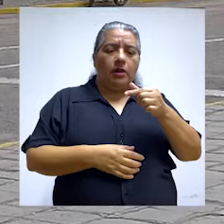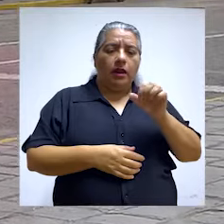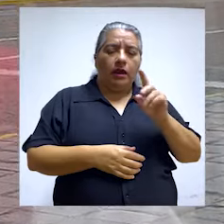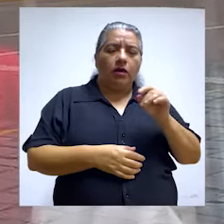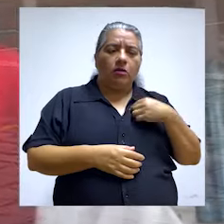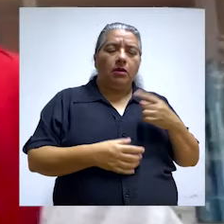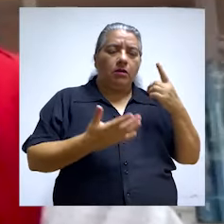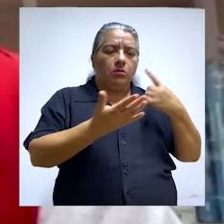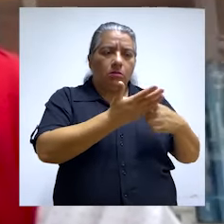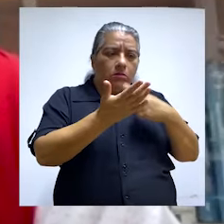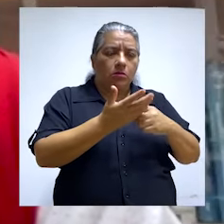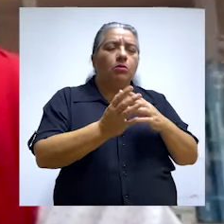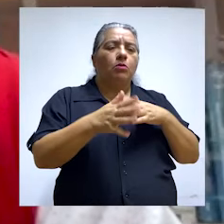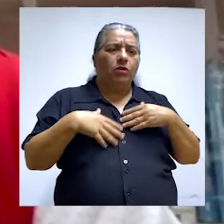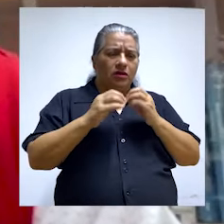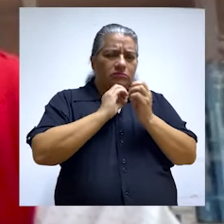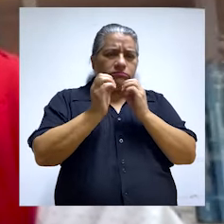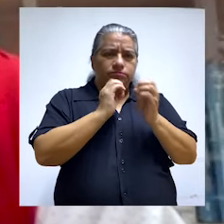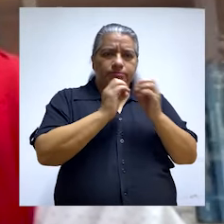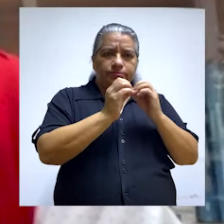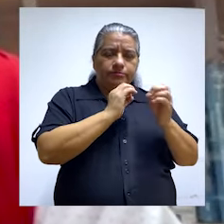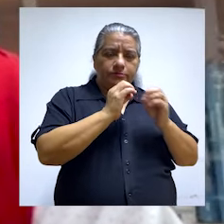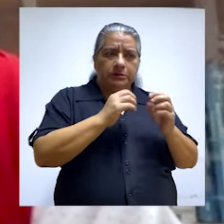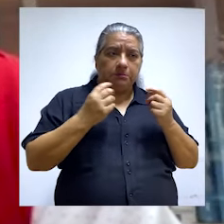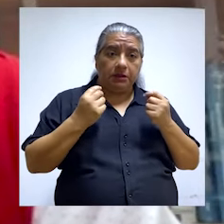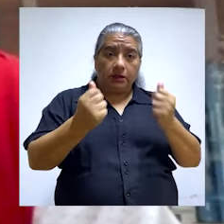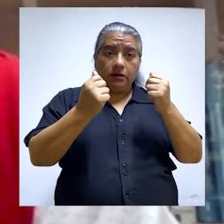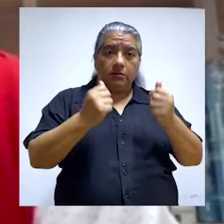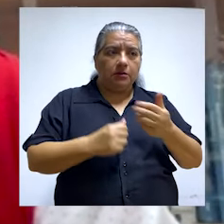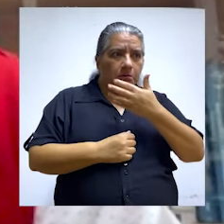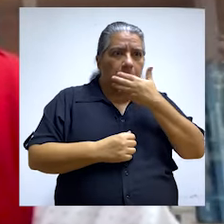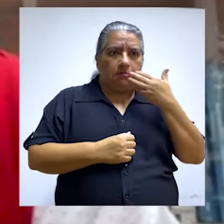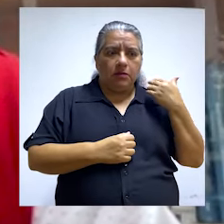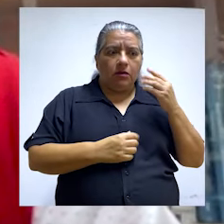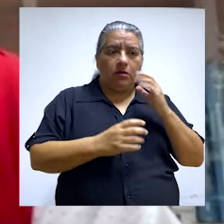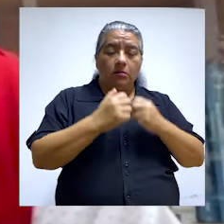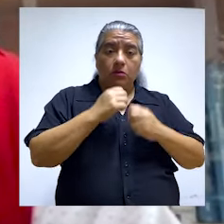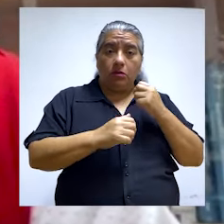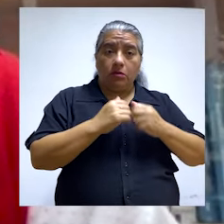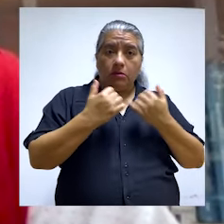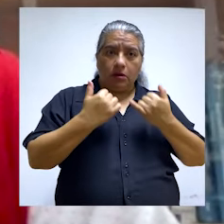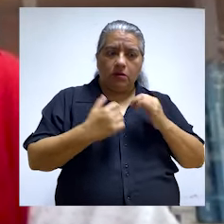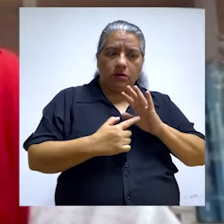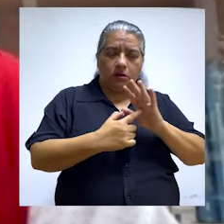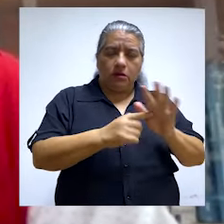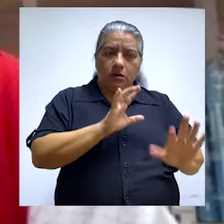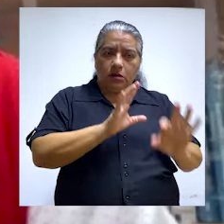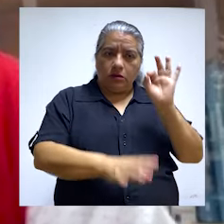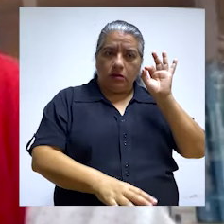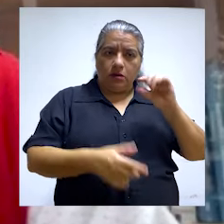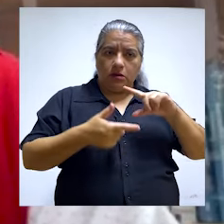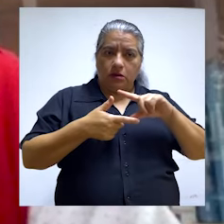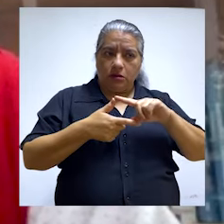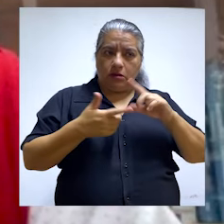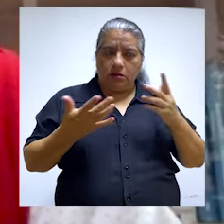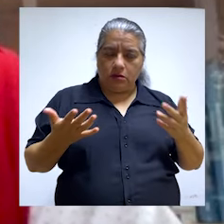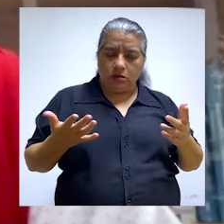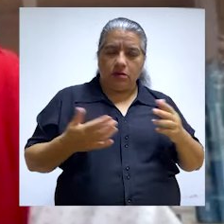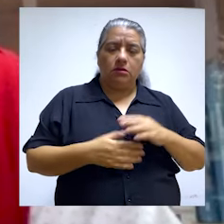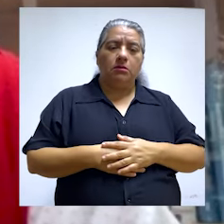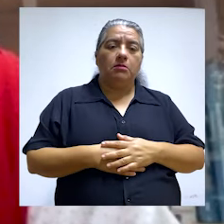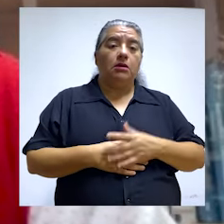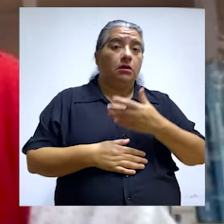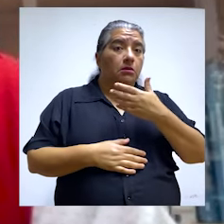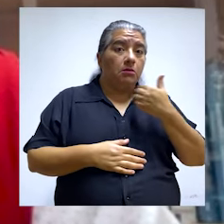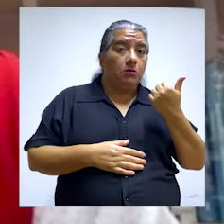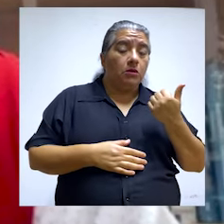especial legado, a efecto de que puedan adoptar estas acciones inmediatas y puedan superar estas situaciones adversas identificadas por la Contraloría General